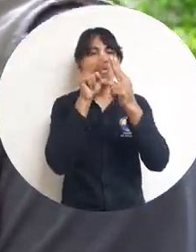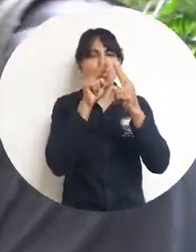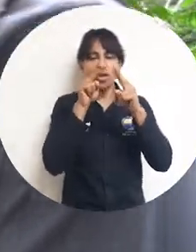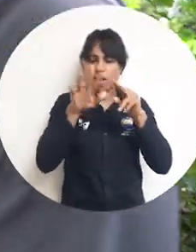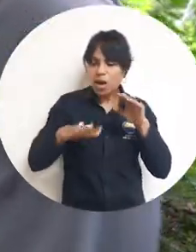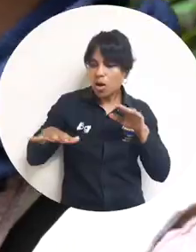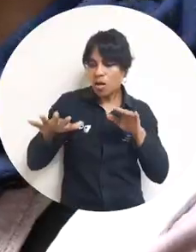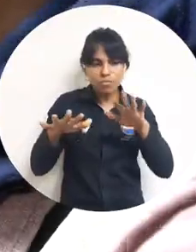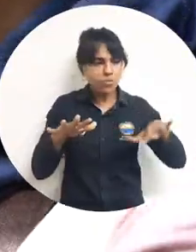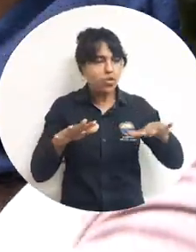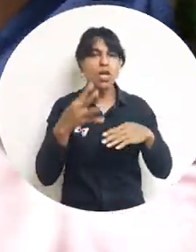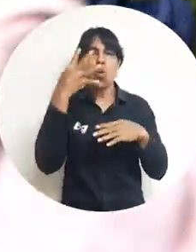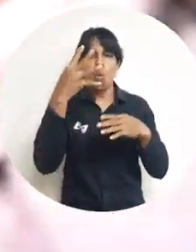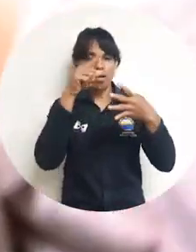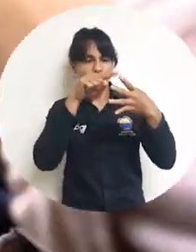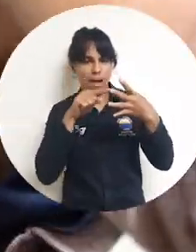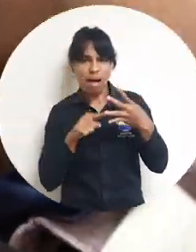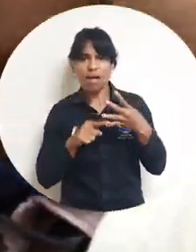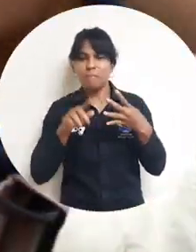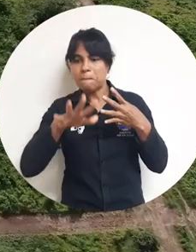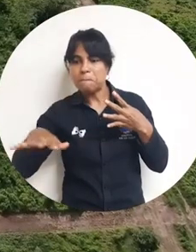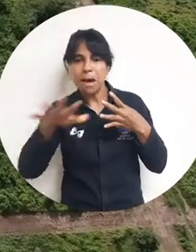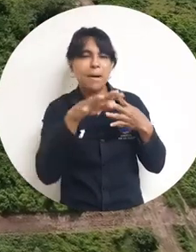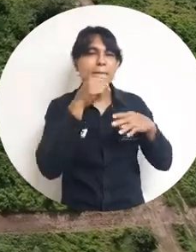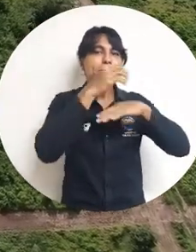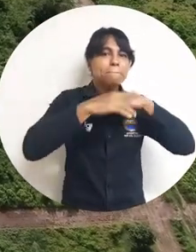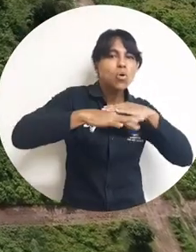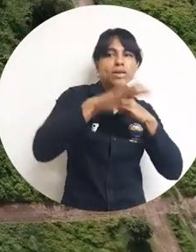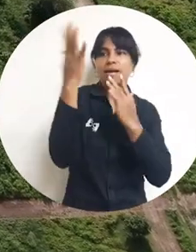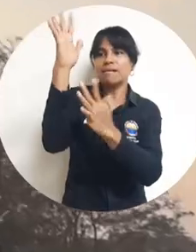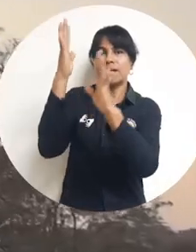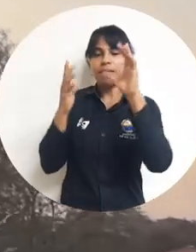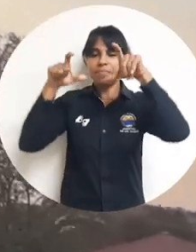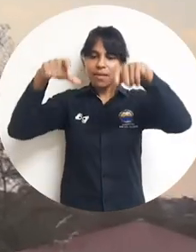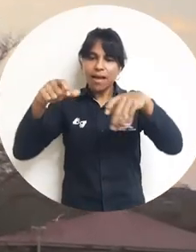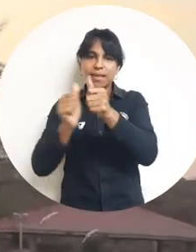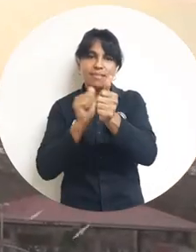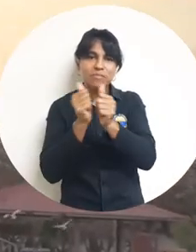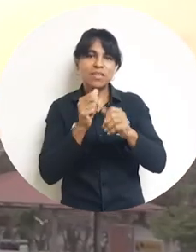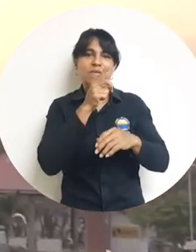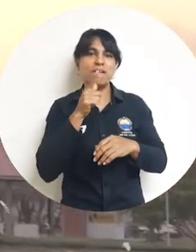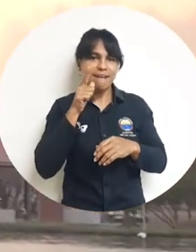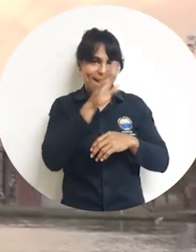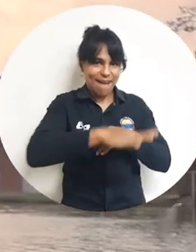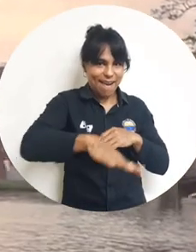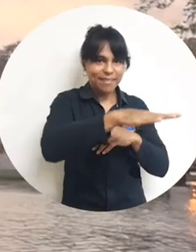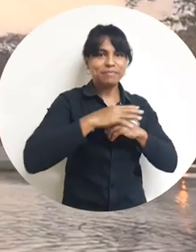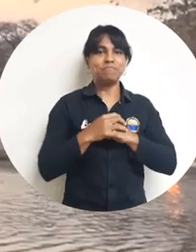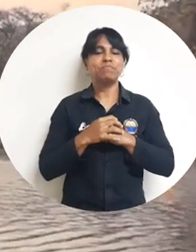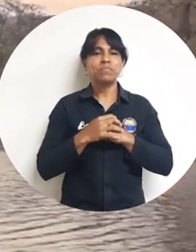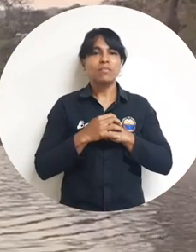en cuatro áreas estratégicas de la alma mater, el bosque seco, el lago, las canchas deportivas y la granja experimental.